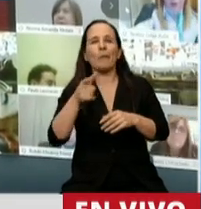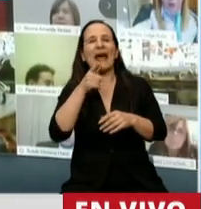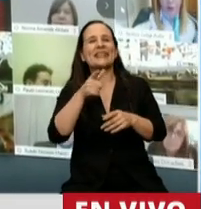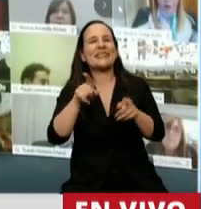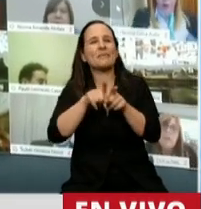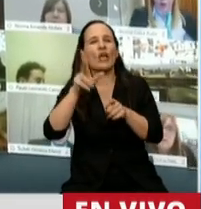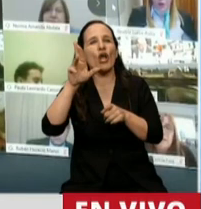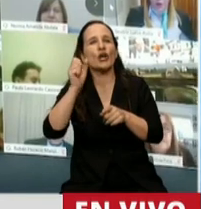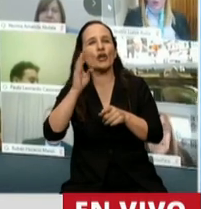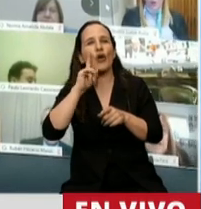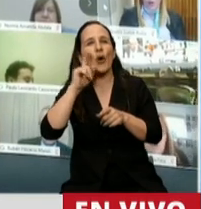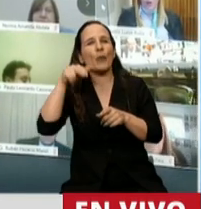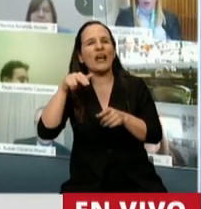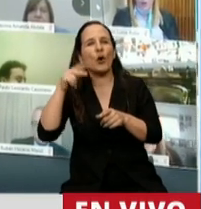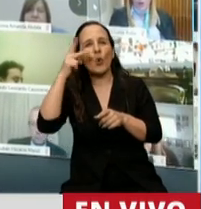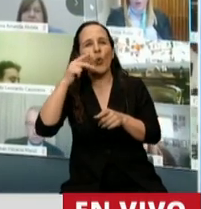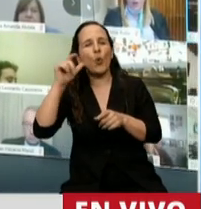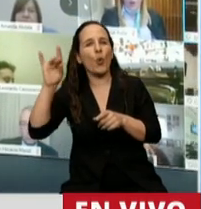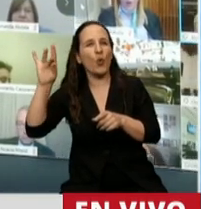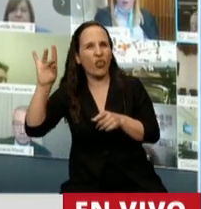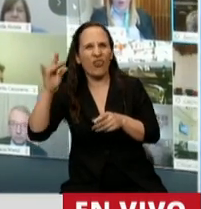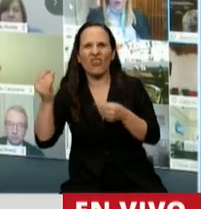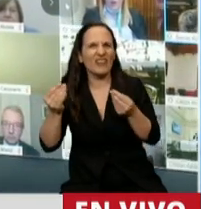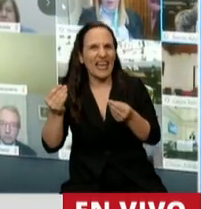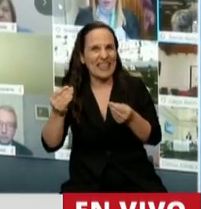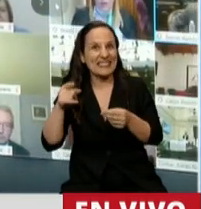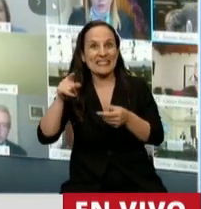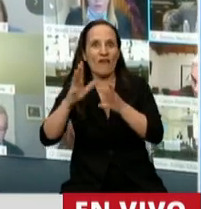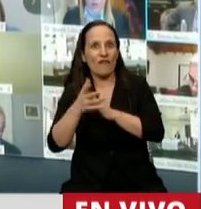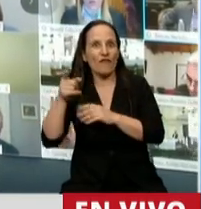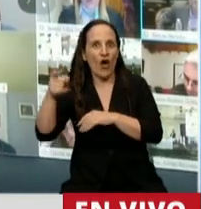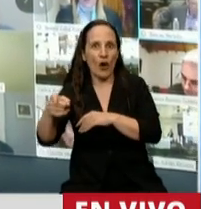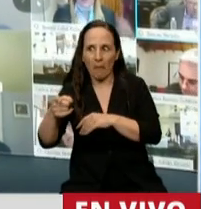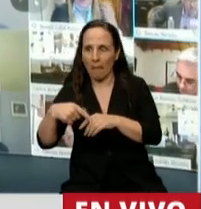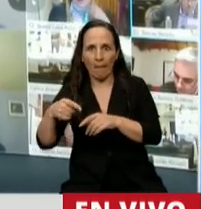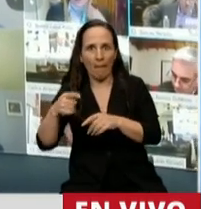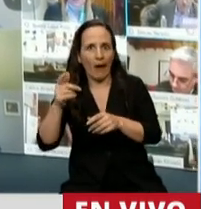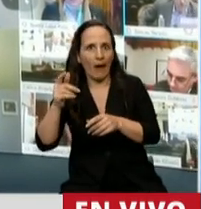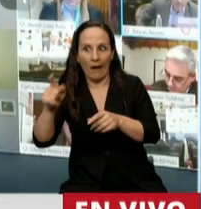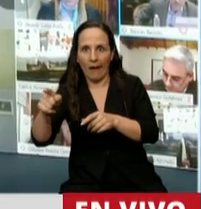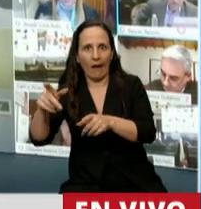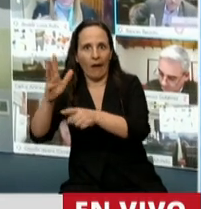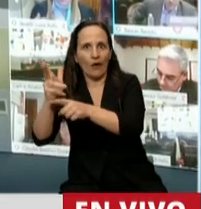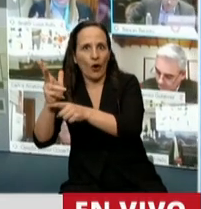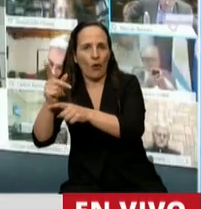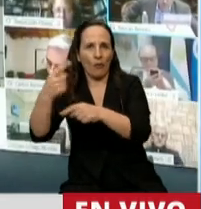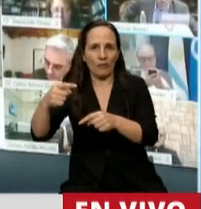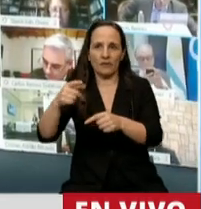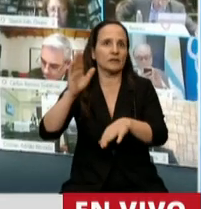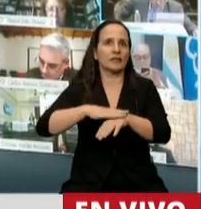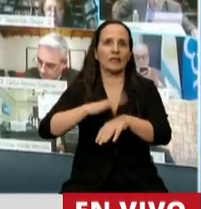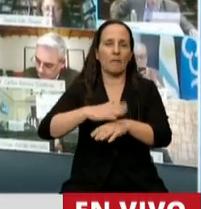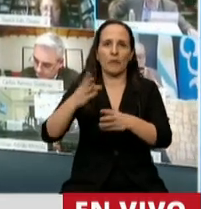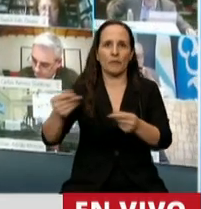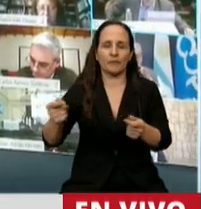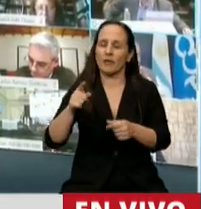vamos a estar haciendo Hood Robin, digamos, donde el Estado está actuando, el Estado está actuando. Tiempo. ¿Qué